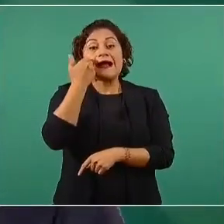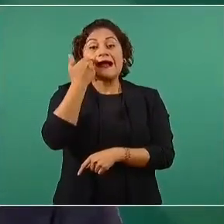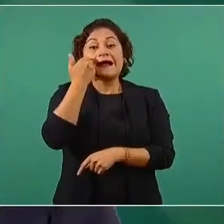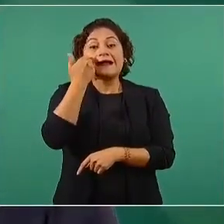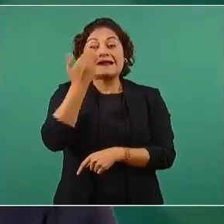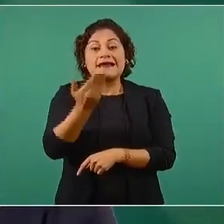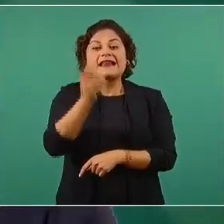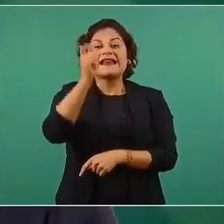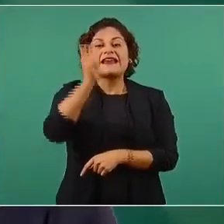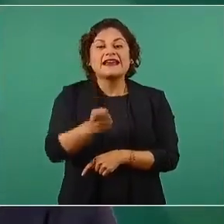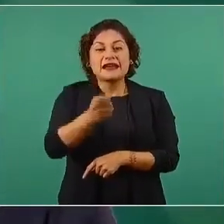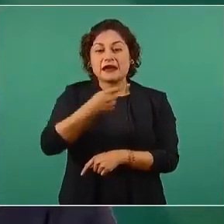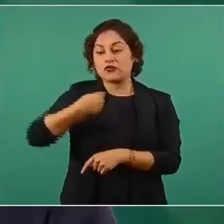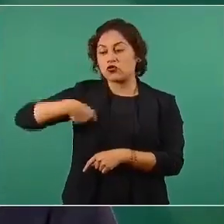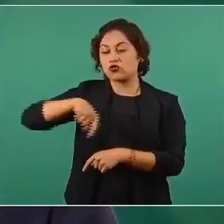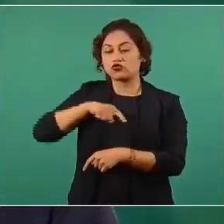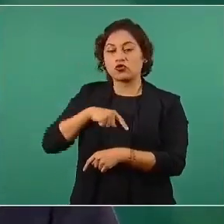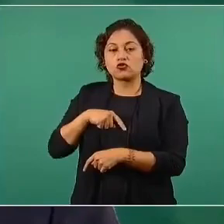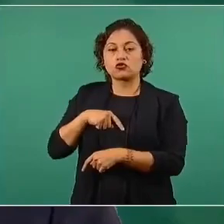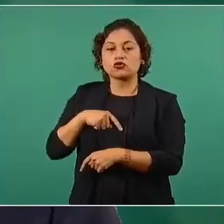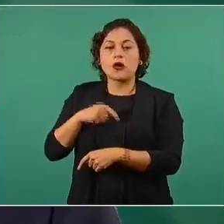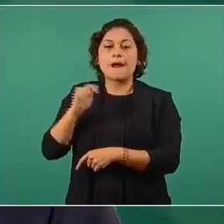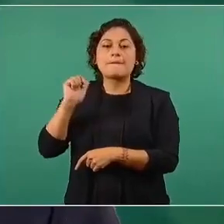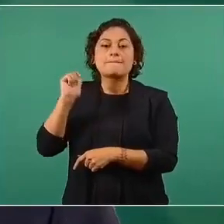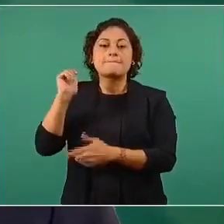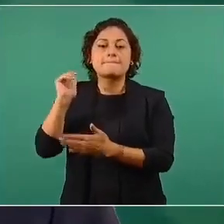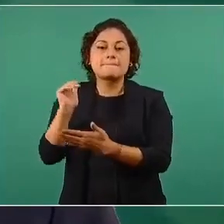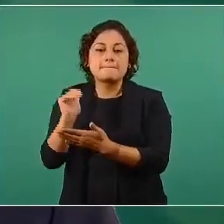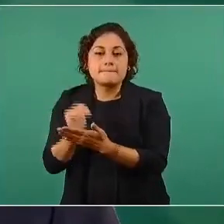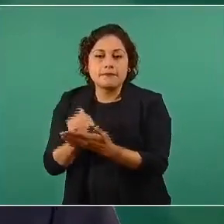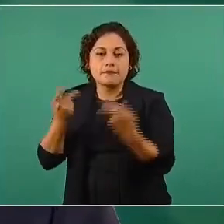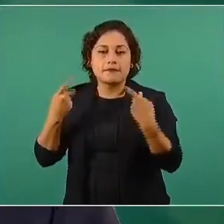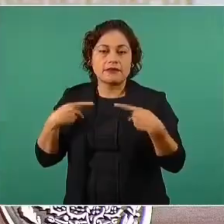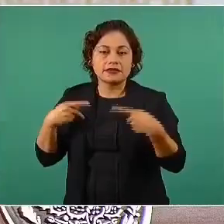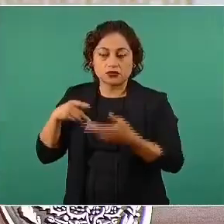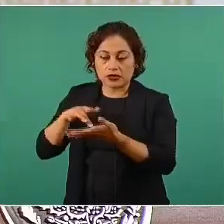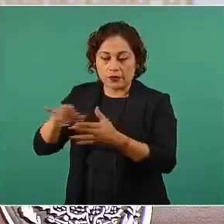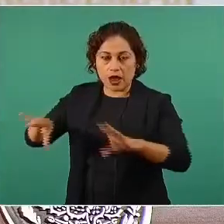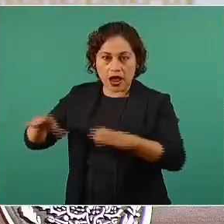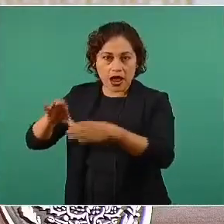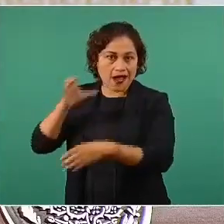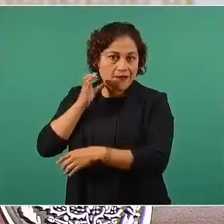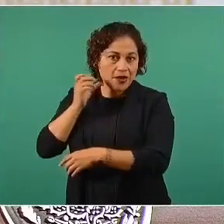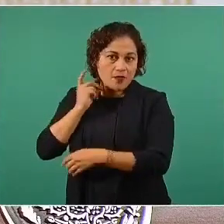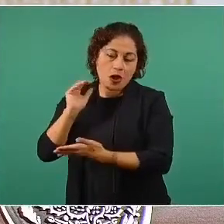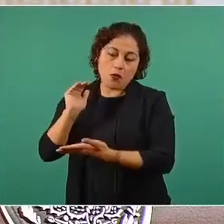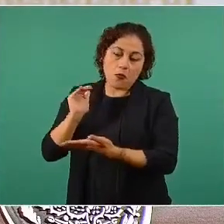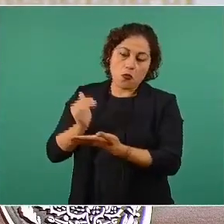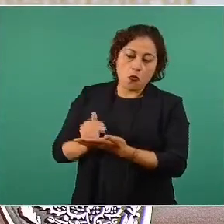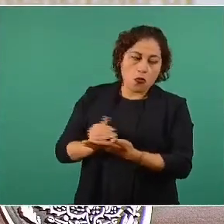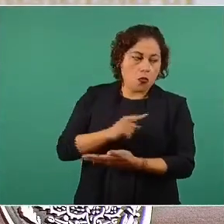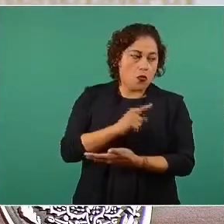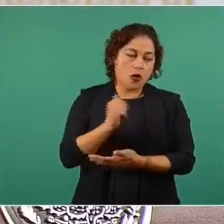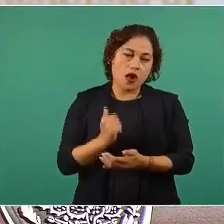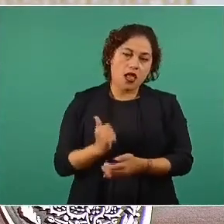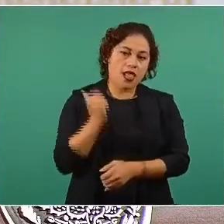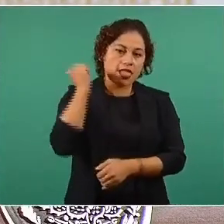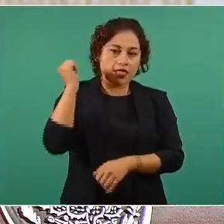de que no íbamos a tener mayoría en la Cámara de Diputados. Entonces, estoy muy contento